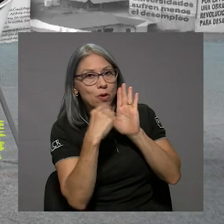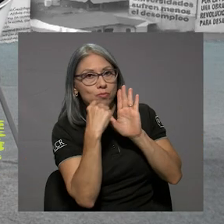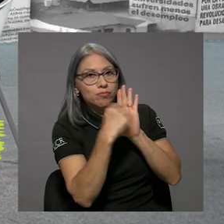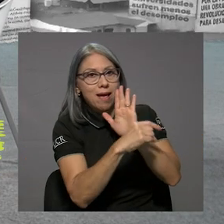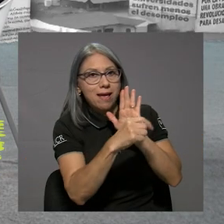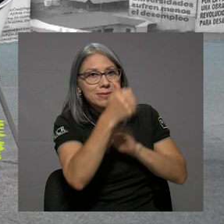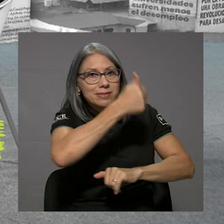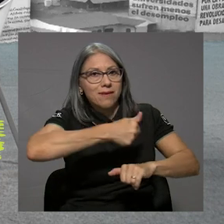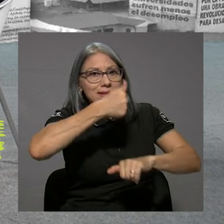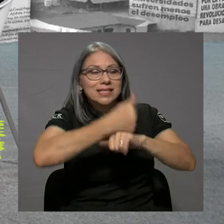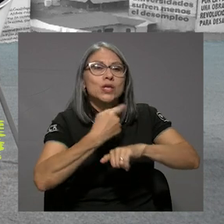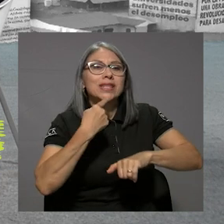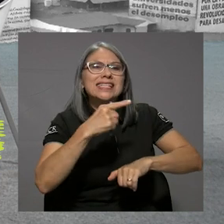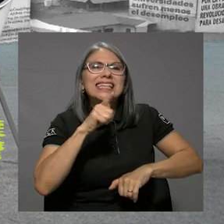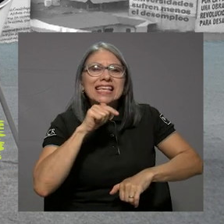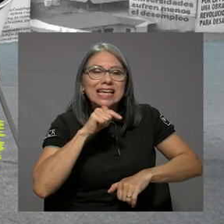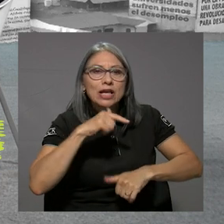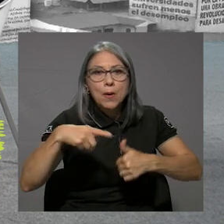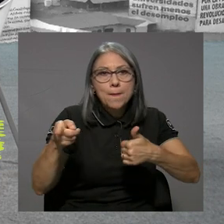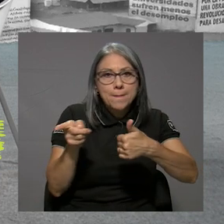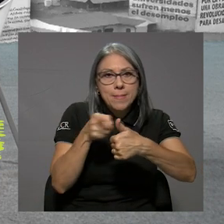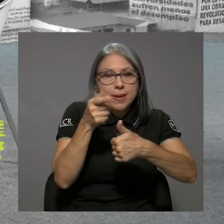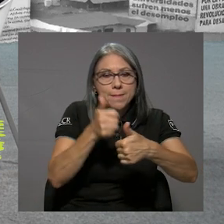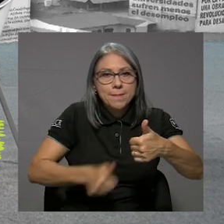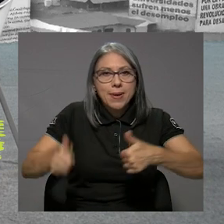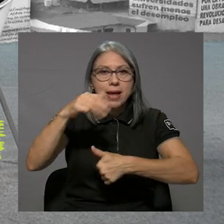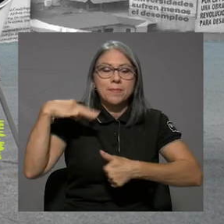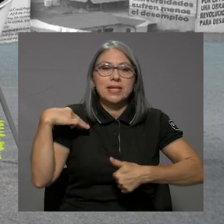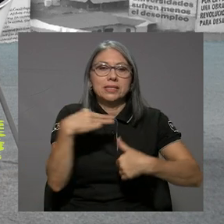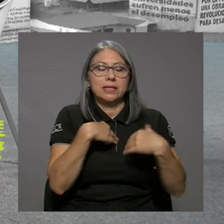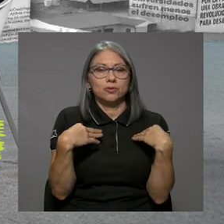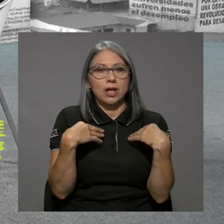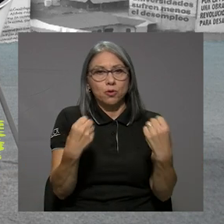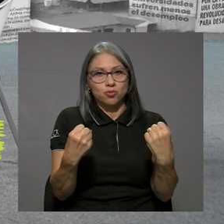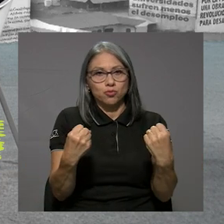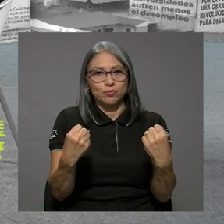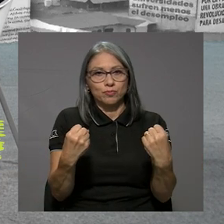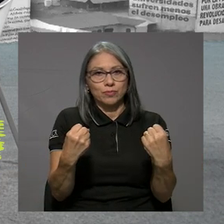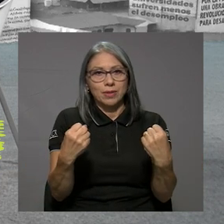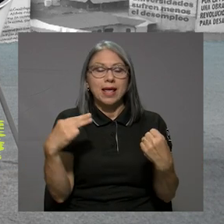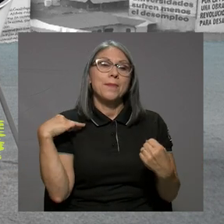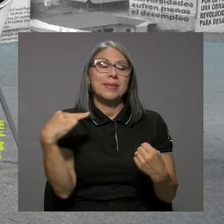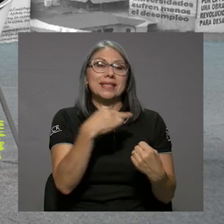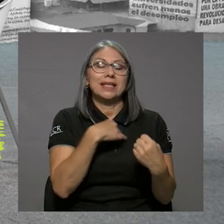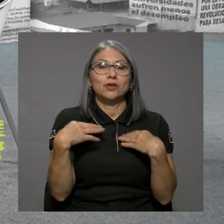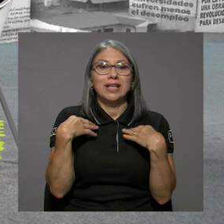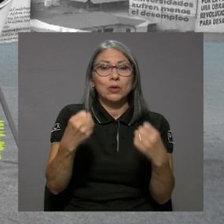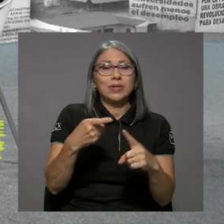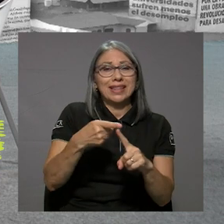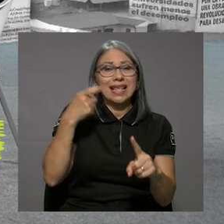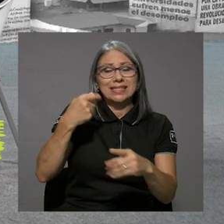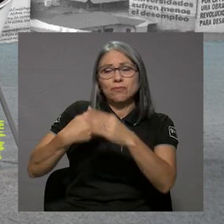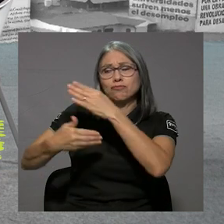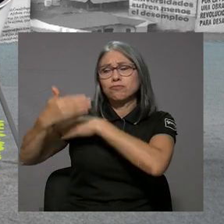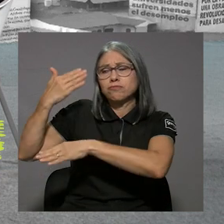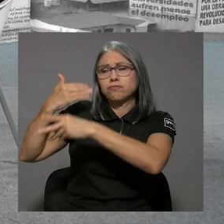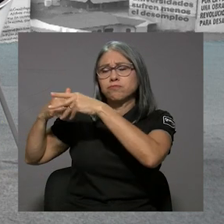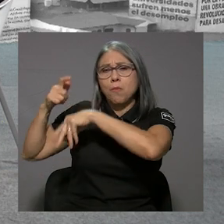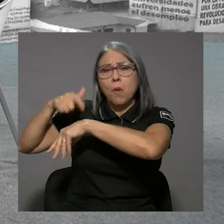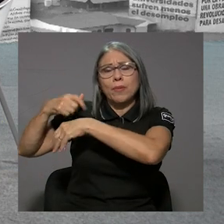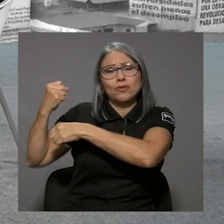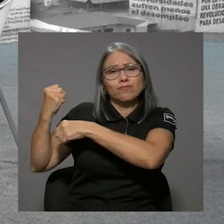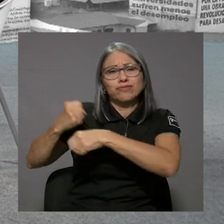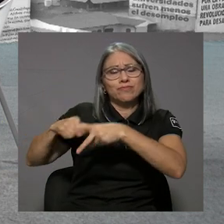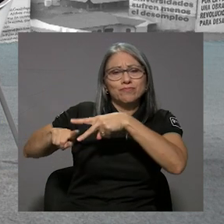o por el marco jurídico, está primero que todo el Ministerio de Salud. El Ministerio de Salud, desde que se creó, desde que era